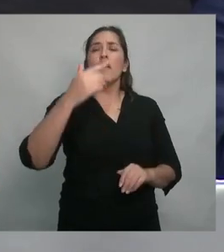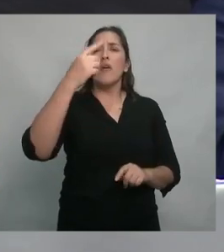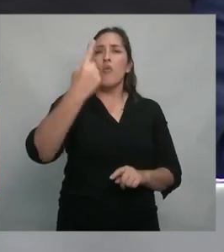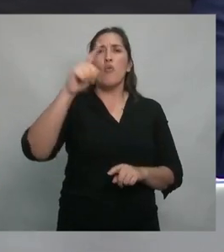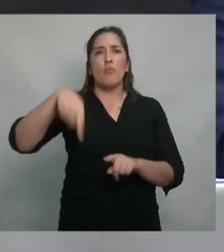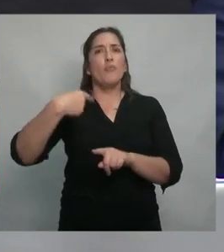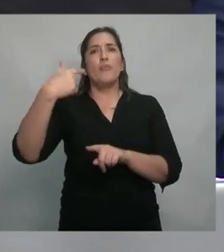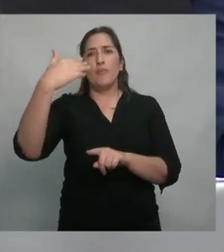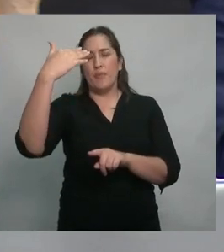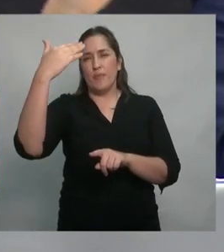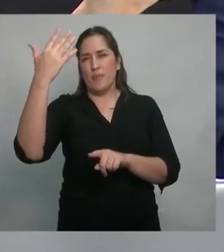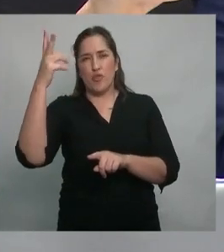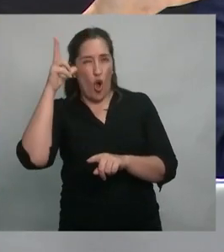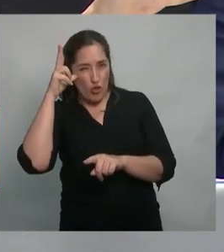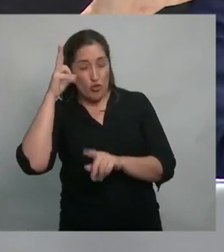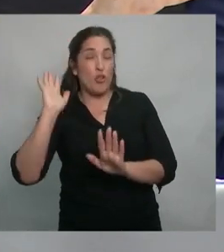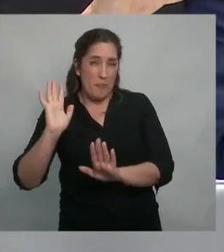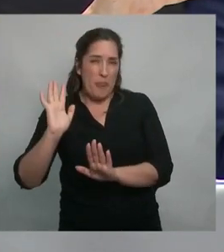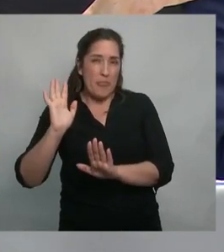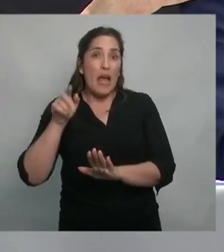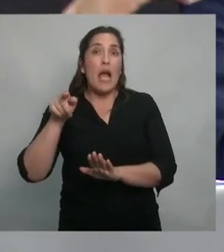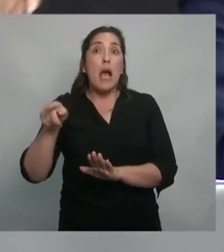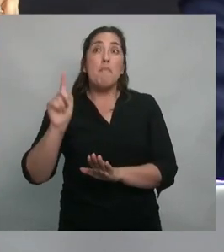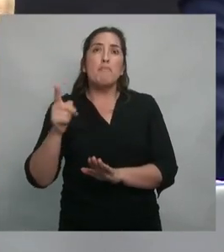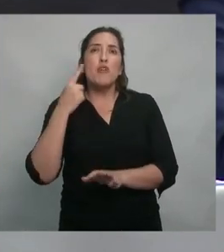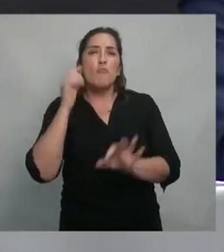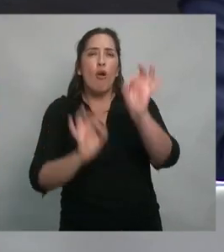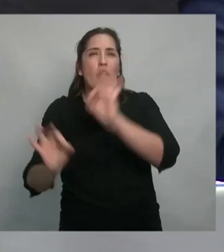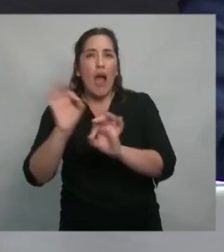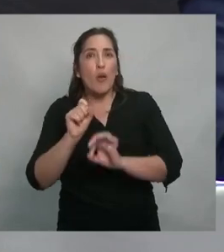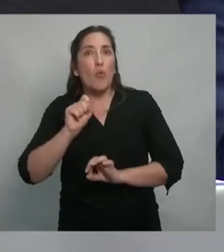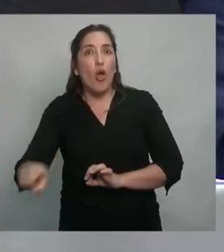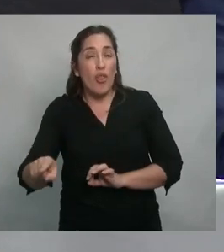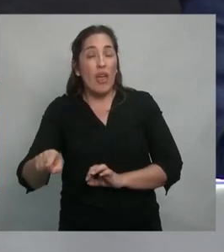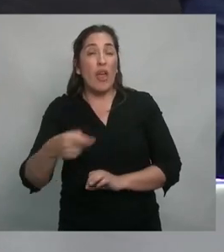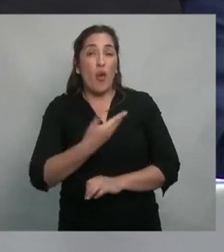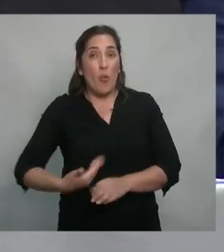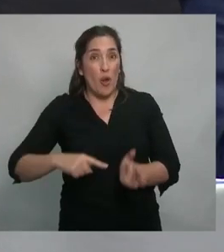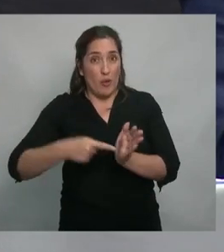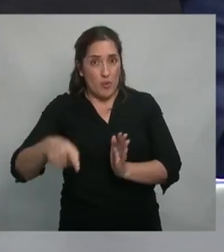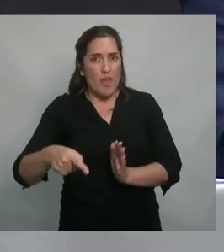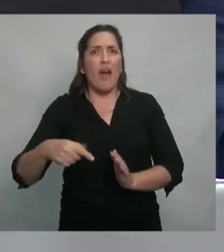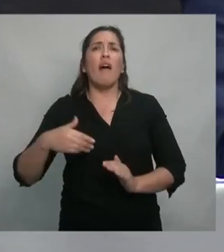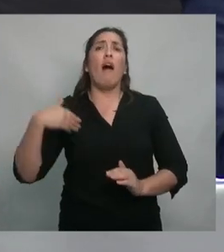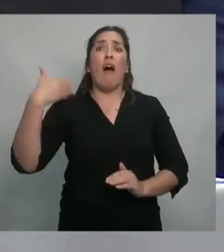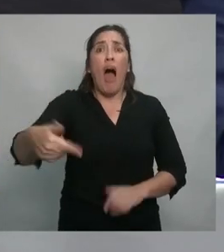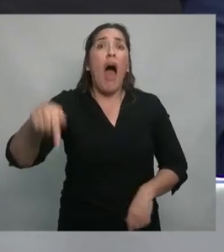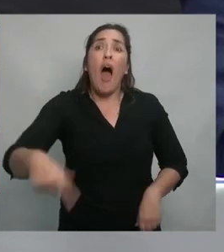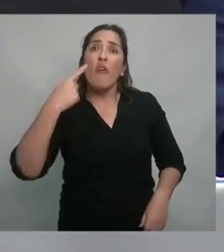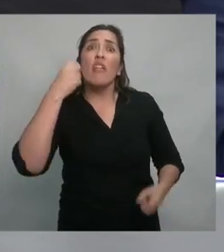La inflación, de acuerdo a ese mismo índice, tres años después, es del